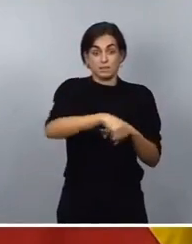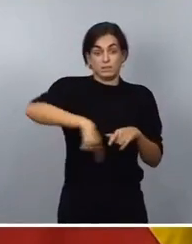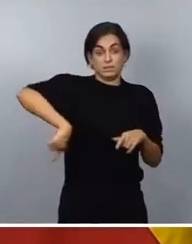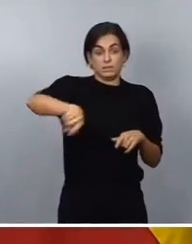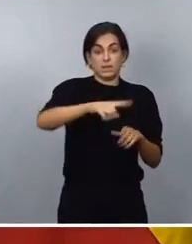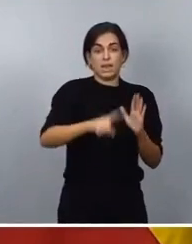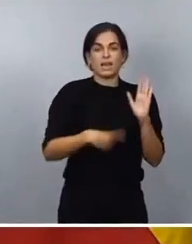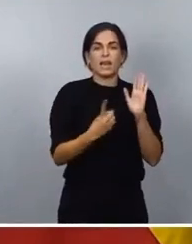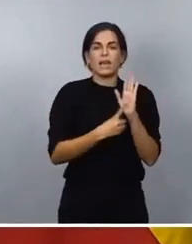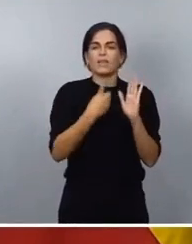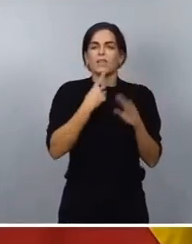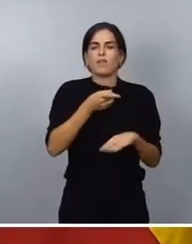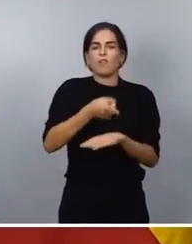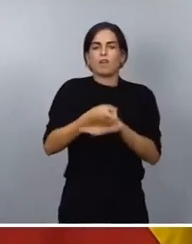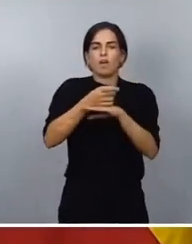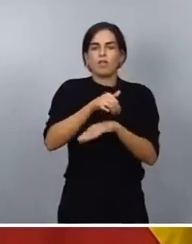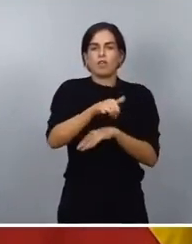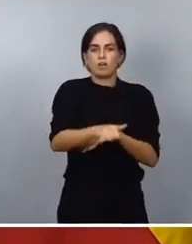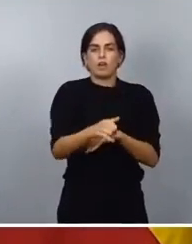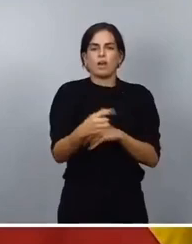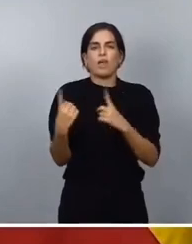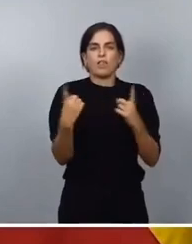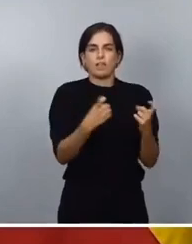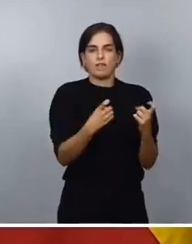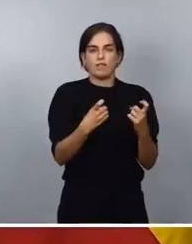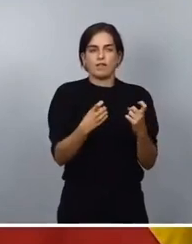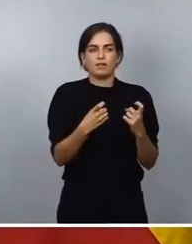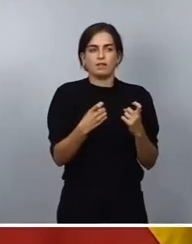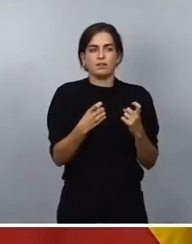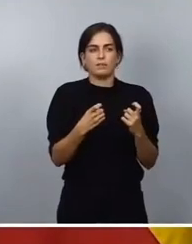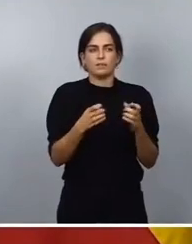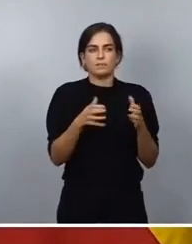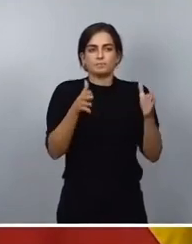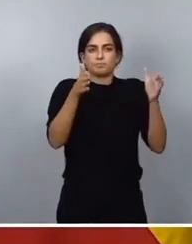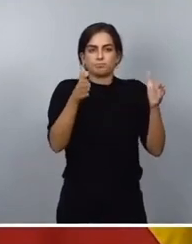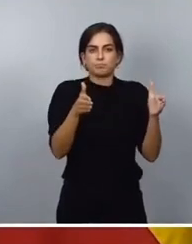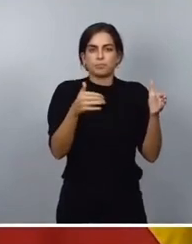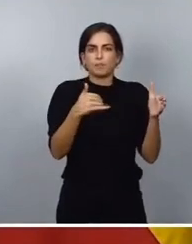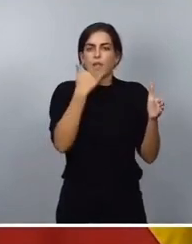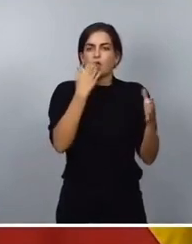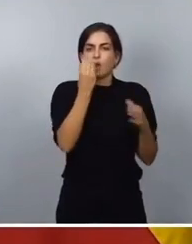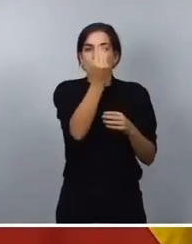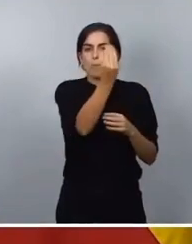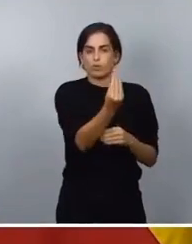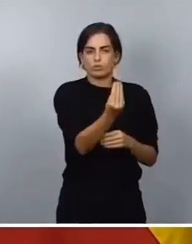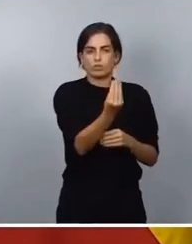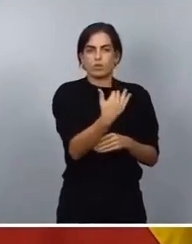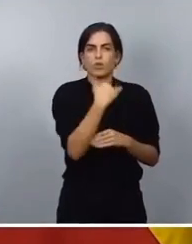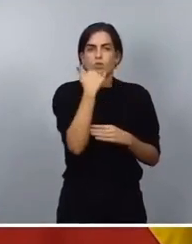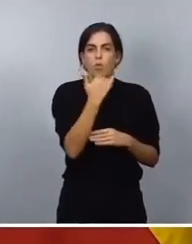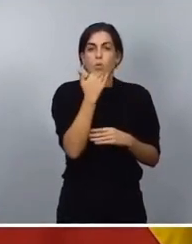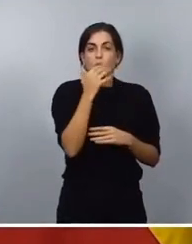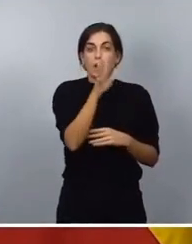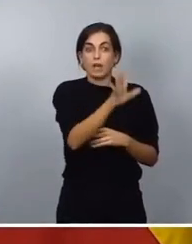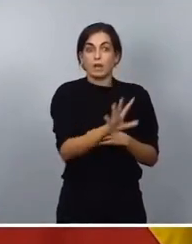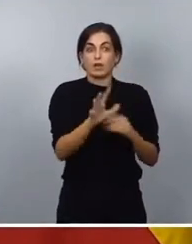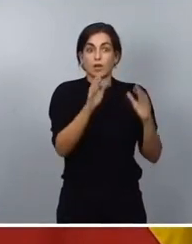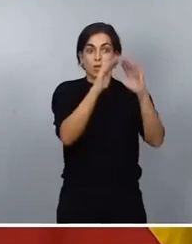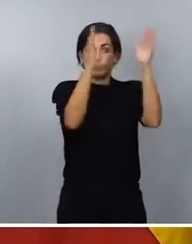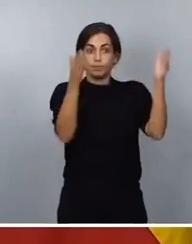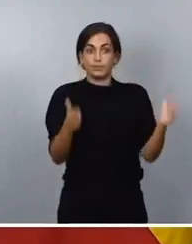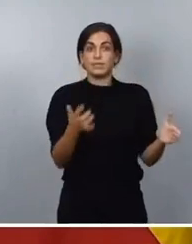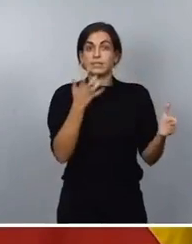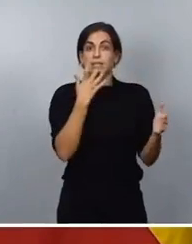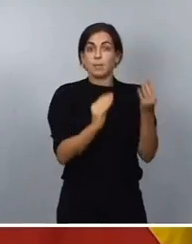disponer de un lineal, de un córner, de una posición, ¿verdad?, donde determinados productos que estén en perfectas